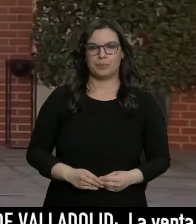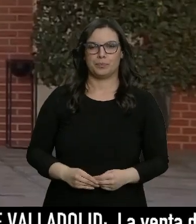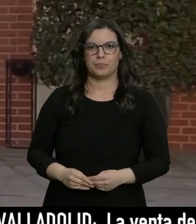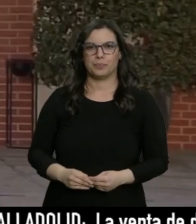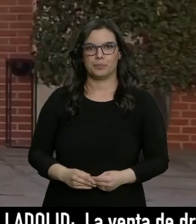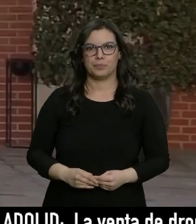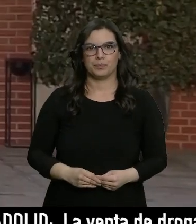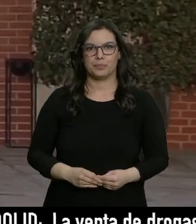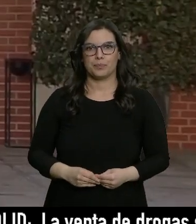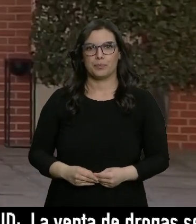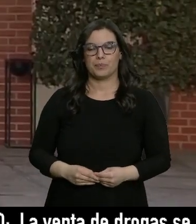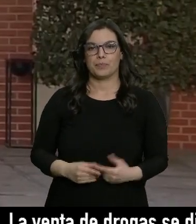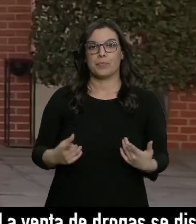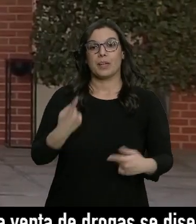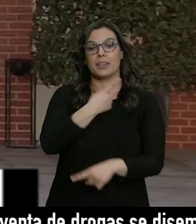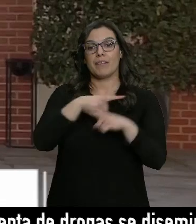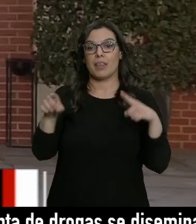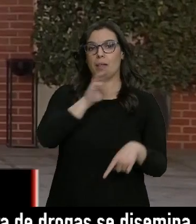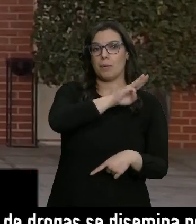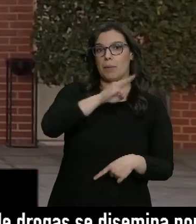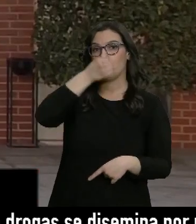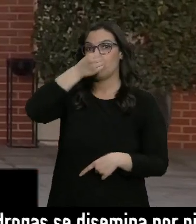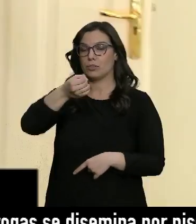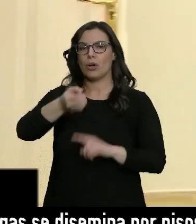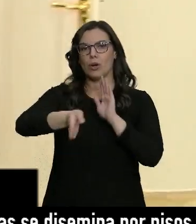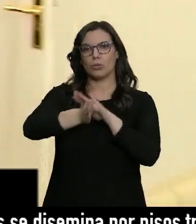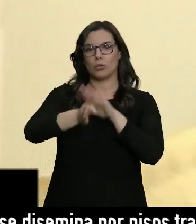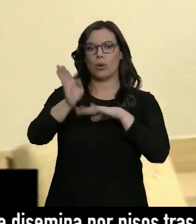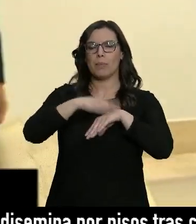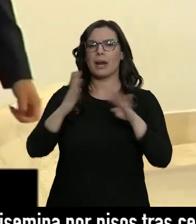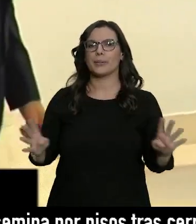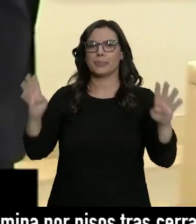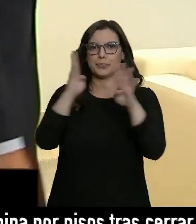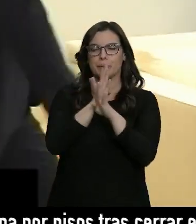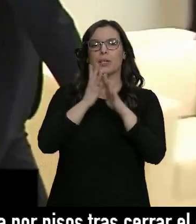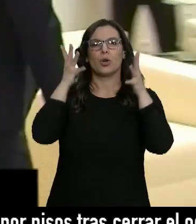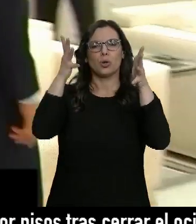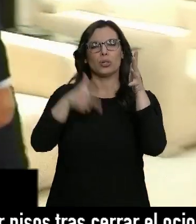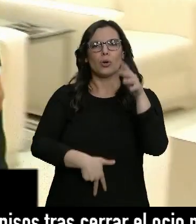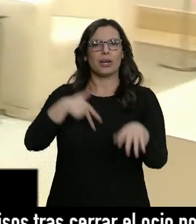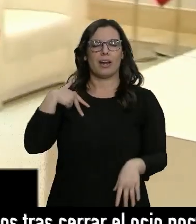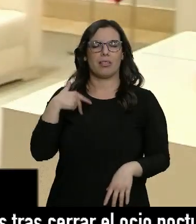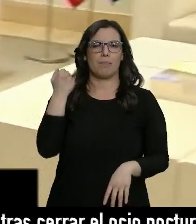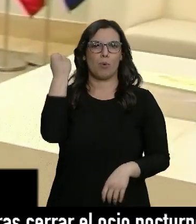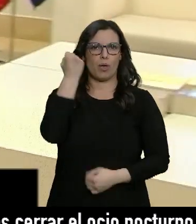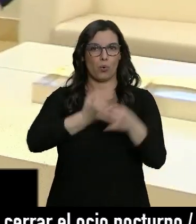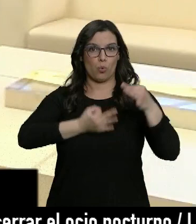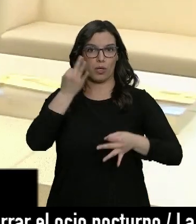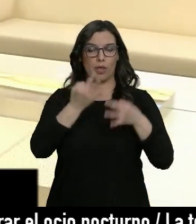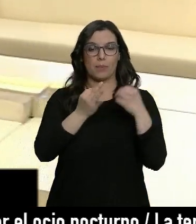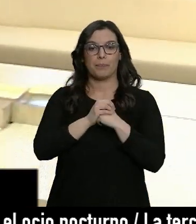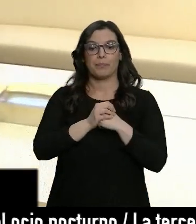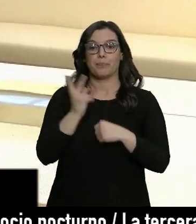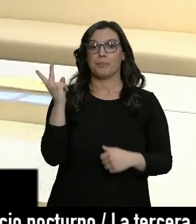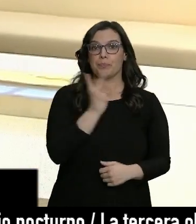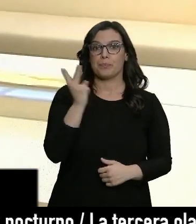Se mantienen las diferencias entre PP y PSOE para la renovación del Consejo General del Poder Judicial. Socialistas y